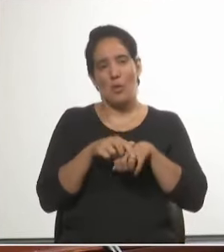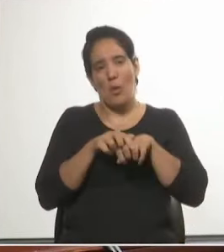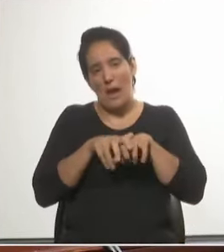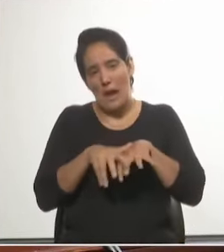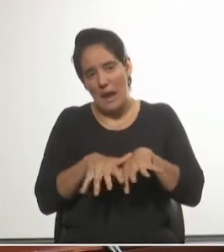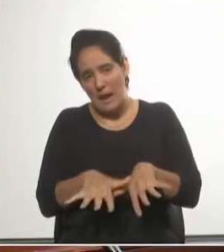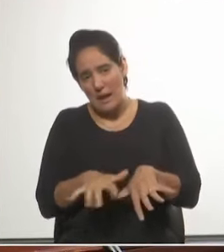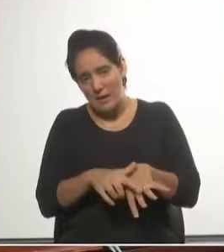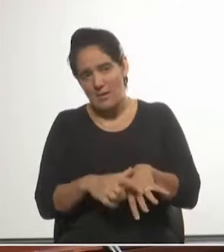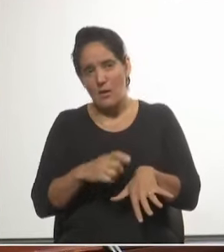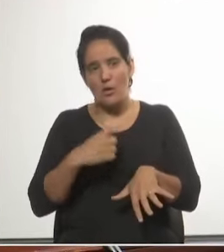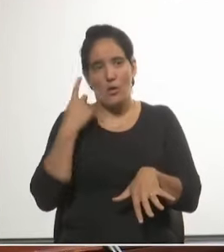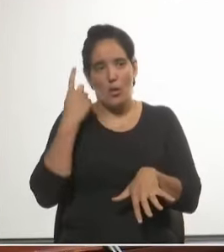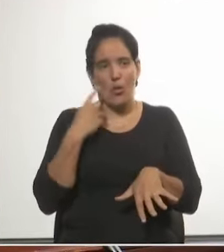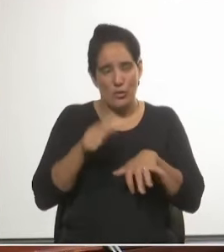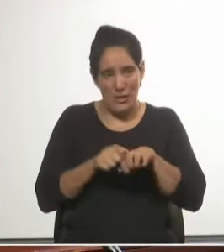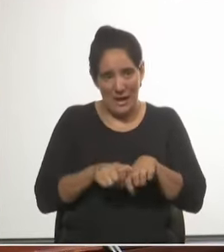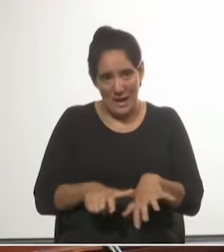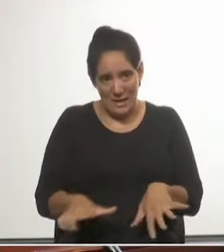de un árbol.